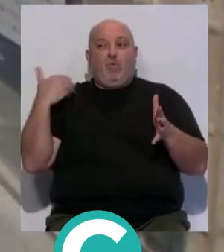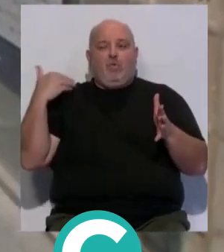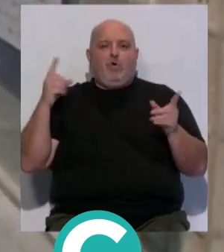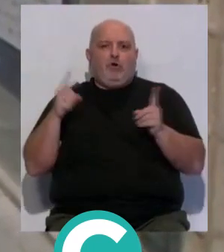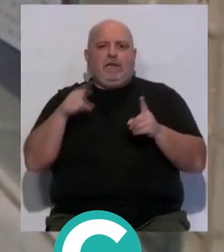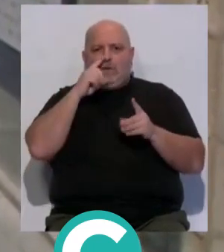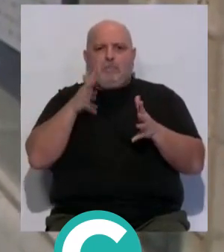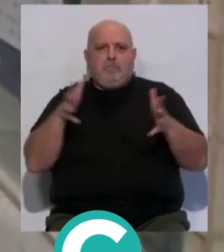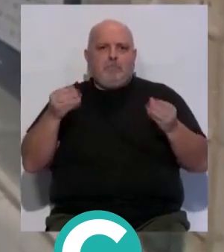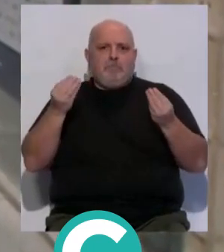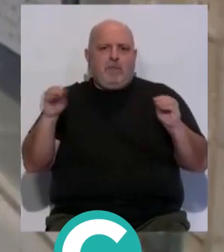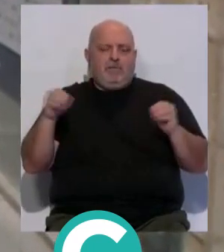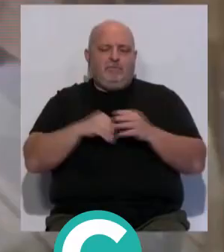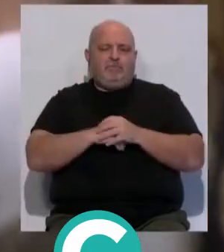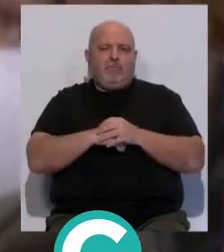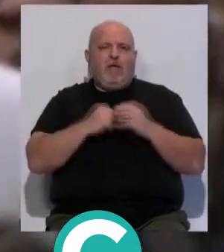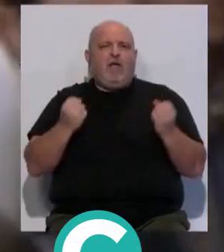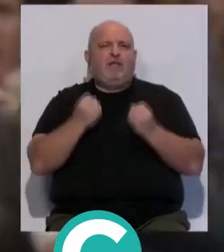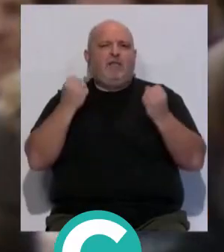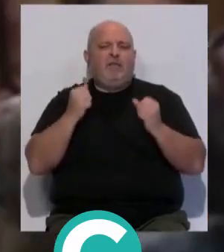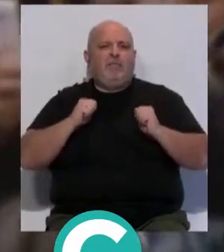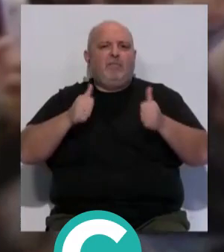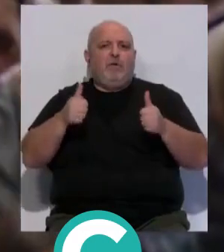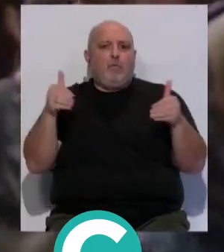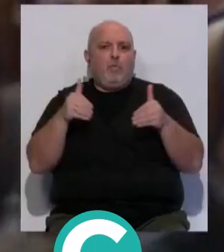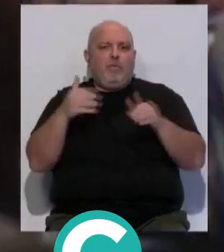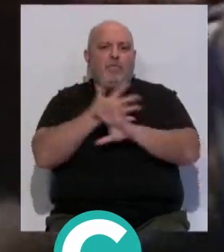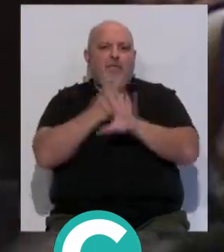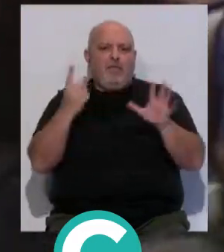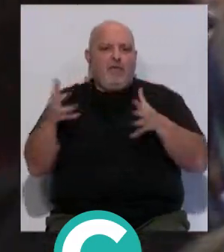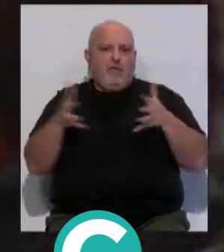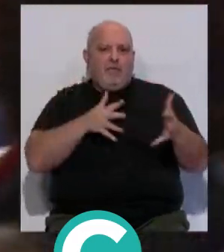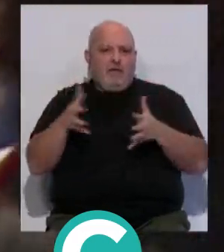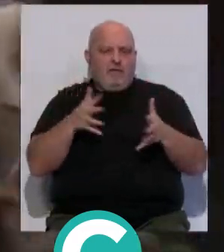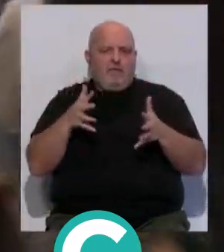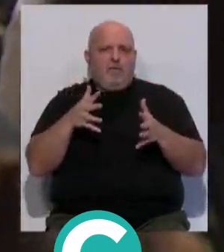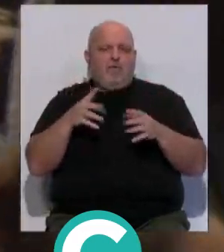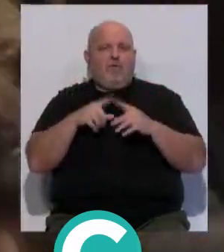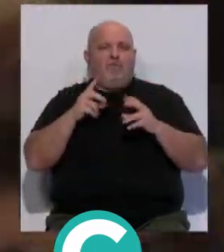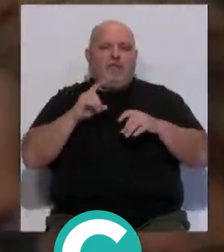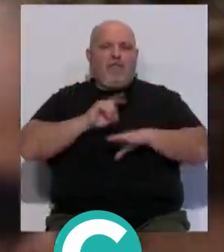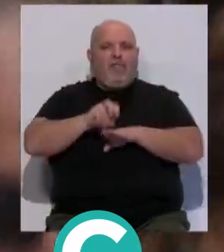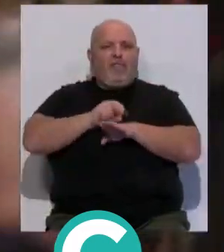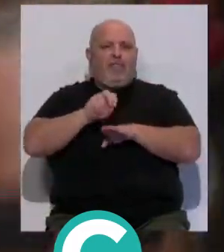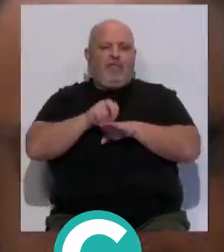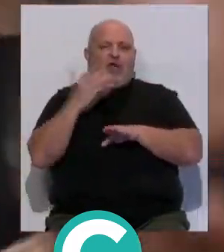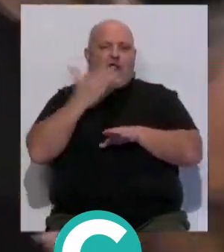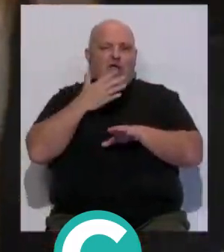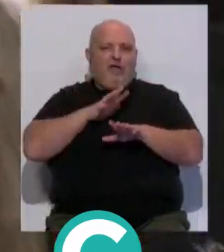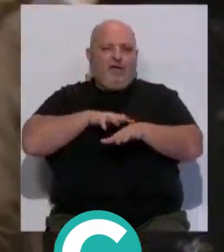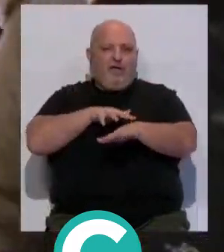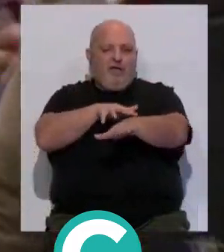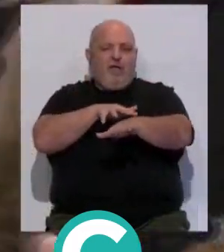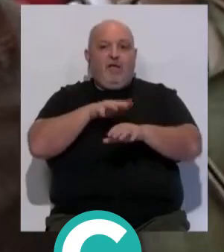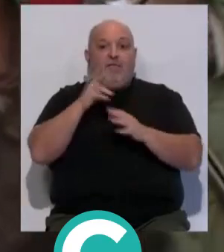anteriores. Así las cosas, las actividades comienzan el jueves 16 de marzo con un pasacalles de todos los colegios y el